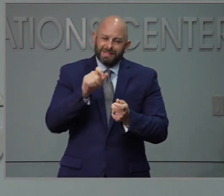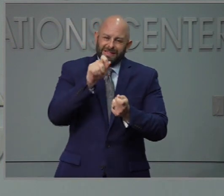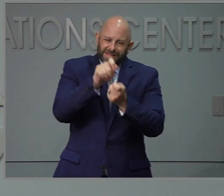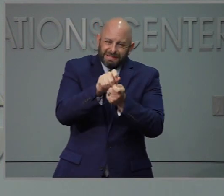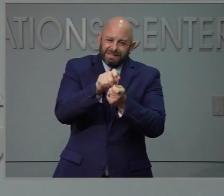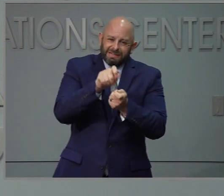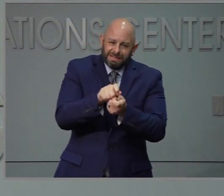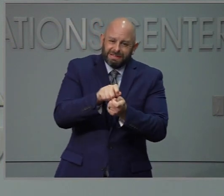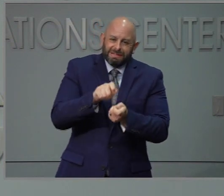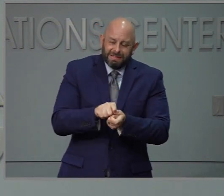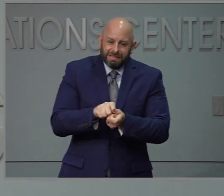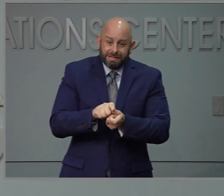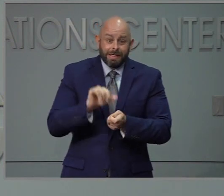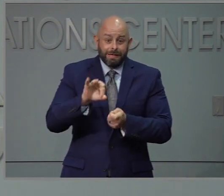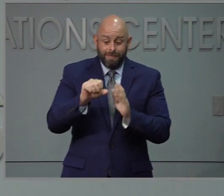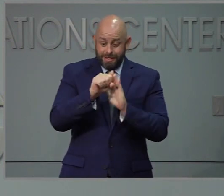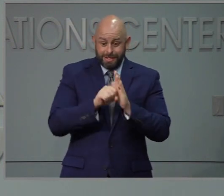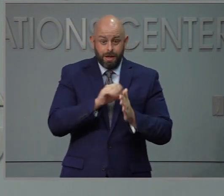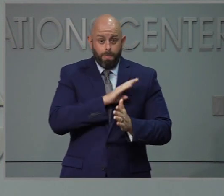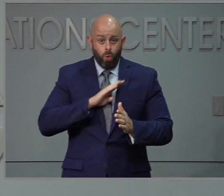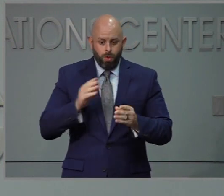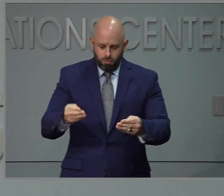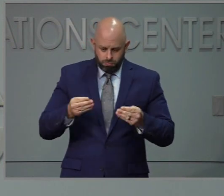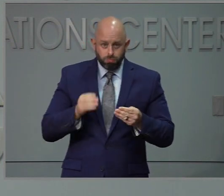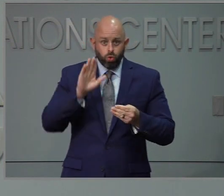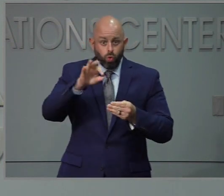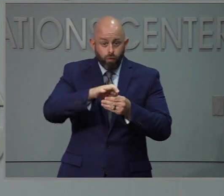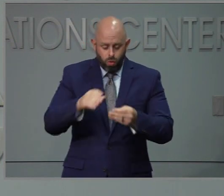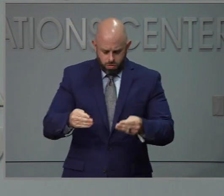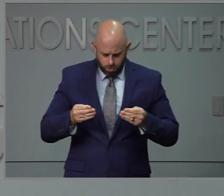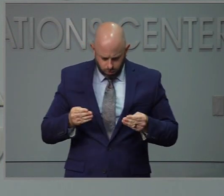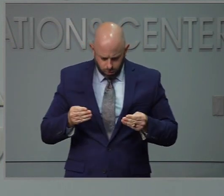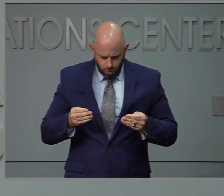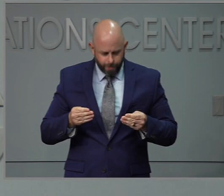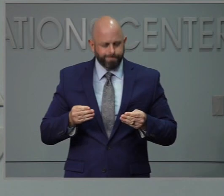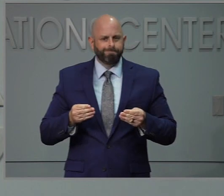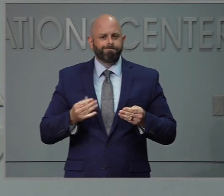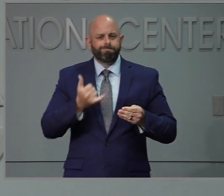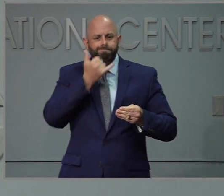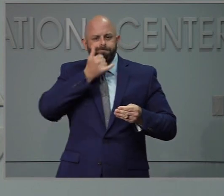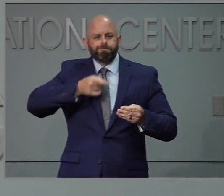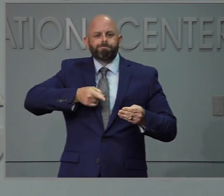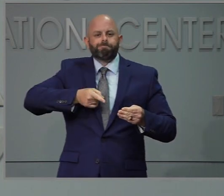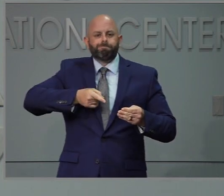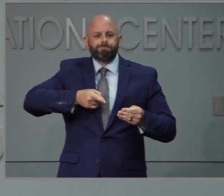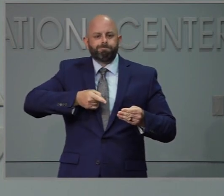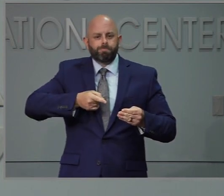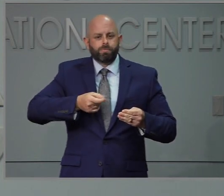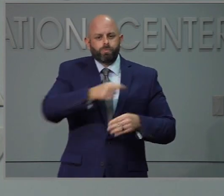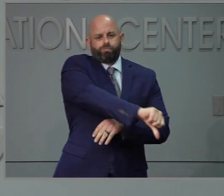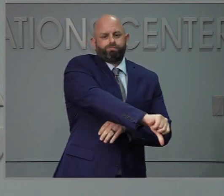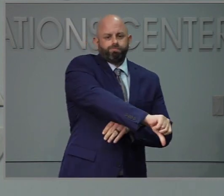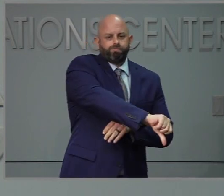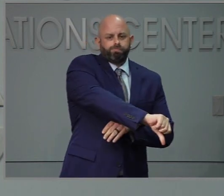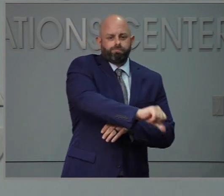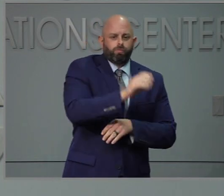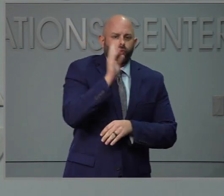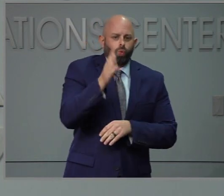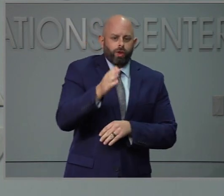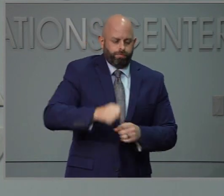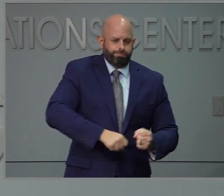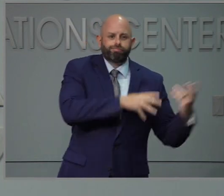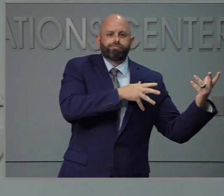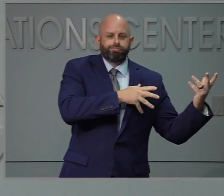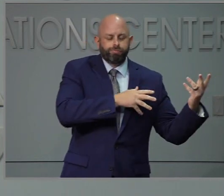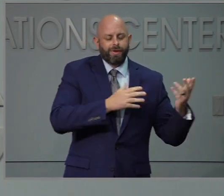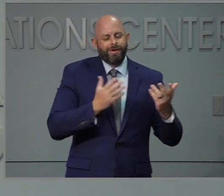por uno un testigo entonces no se va a poder presentar sin importar quién sea. Así que es importante que